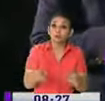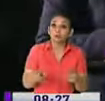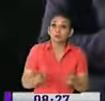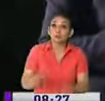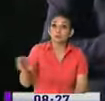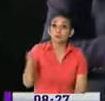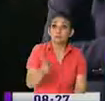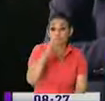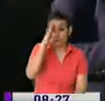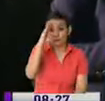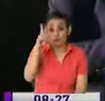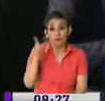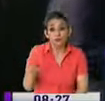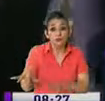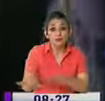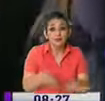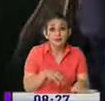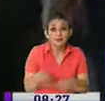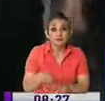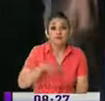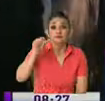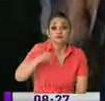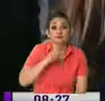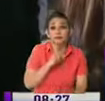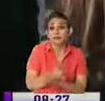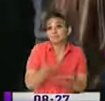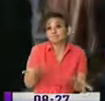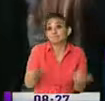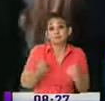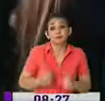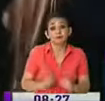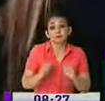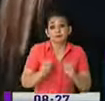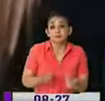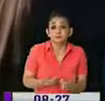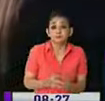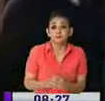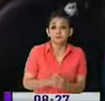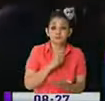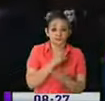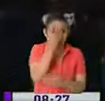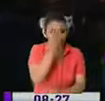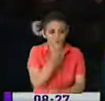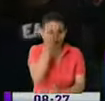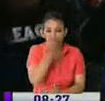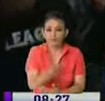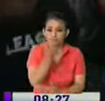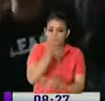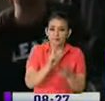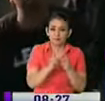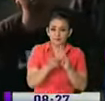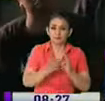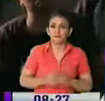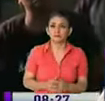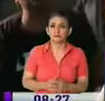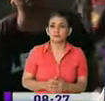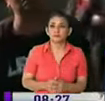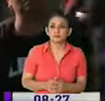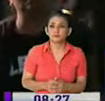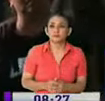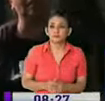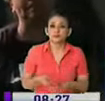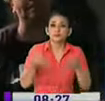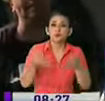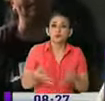quienes dentro de sus labores, ellos hacen lo que pueden. Muy buenos días, buenos días vecinos. Igualmente cumpliendo nuestra